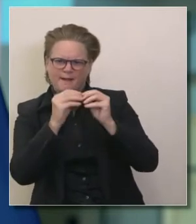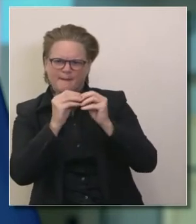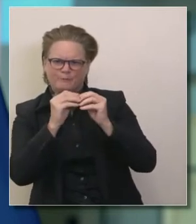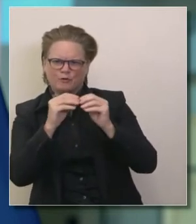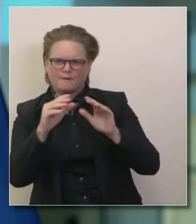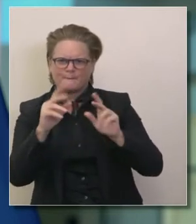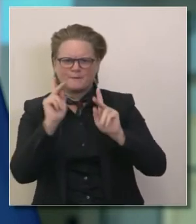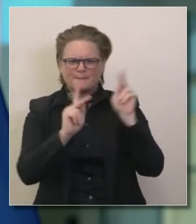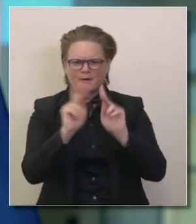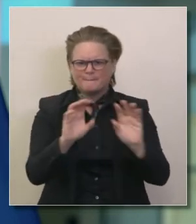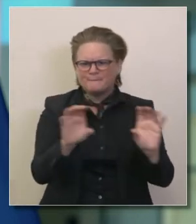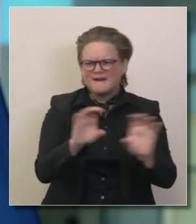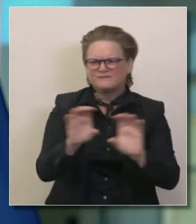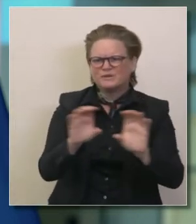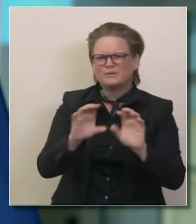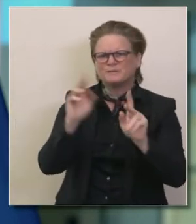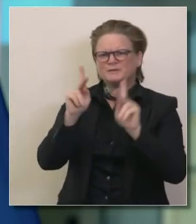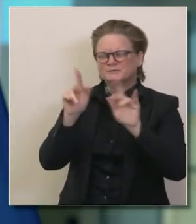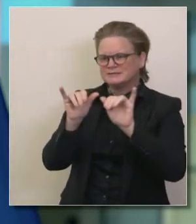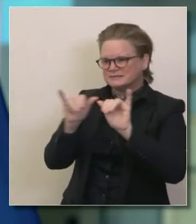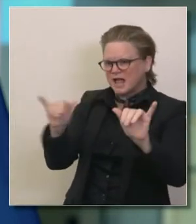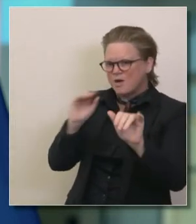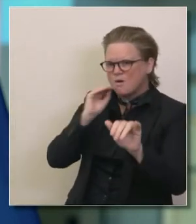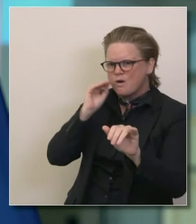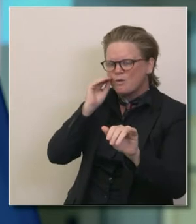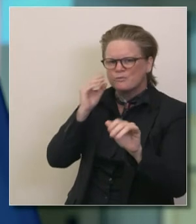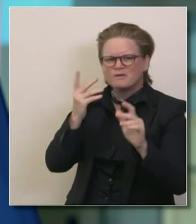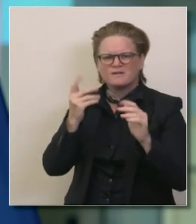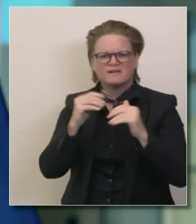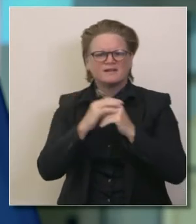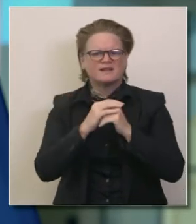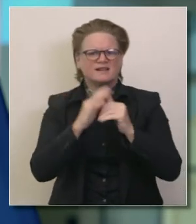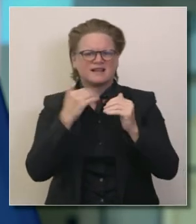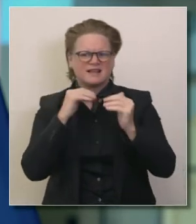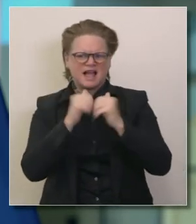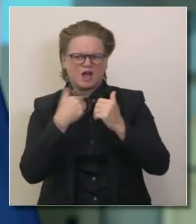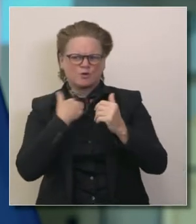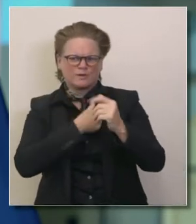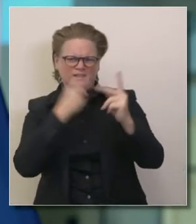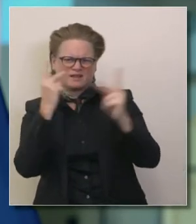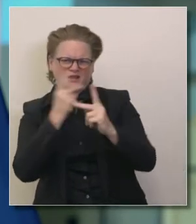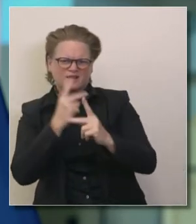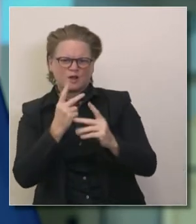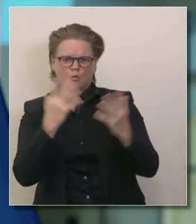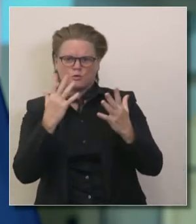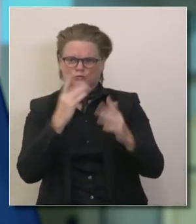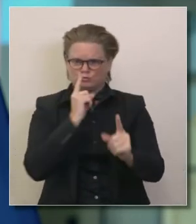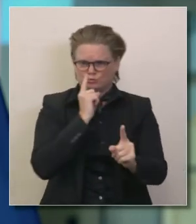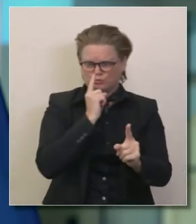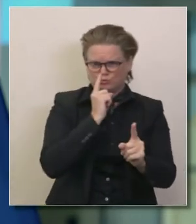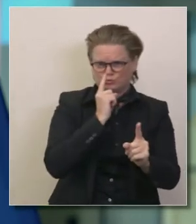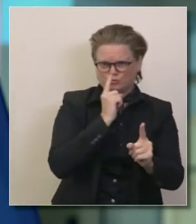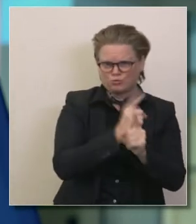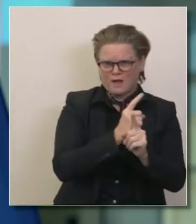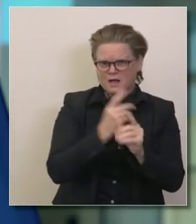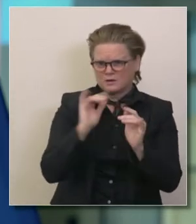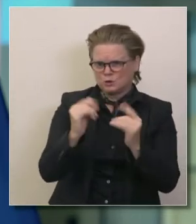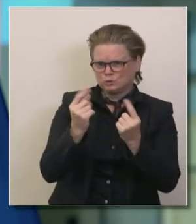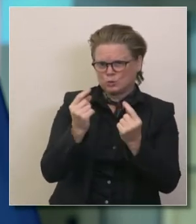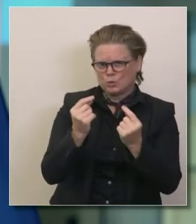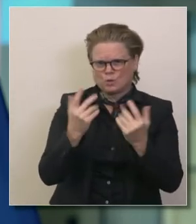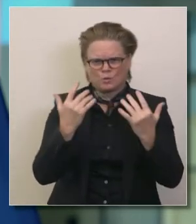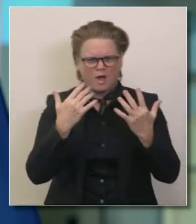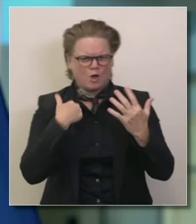al desplazarnos por este repunte actual nos preguntamos cuáles son las acciones debidas viendo los datos como